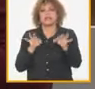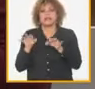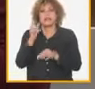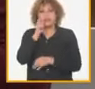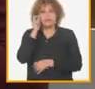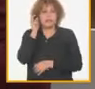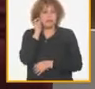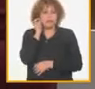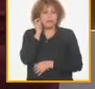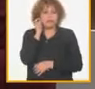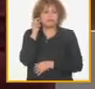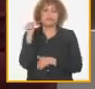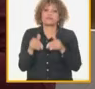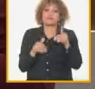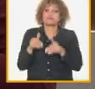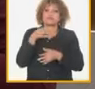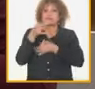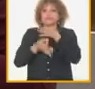para